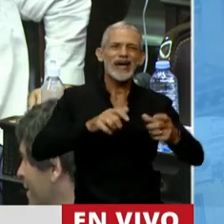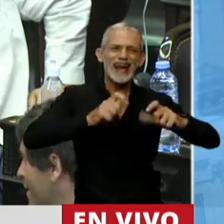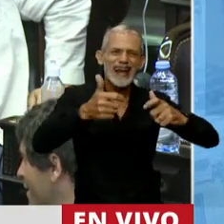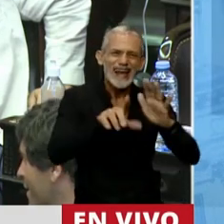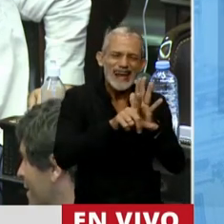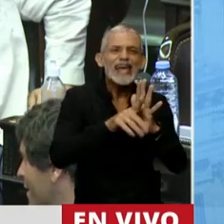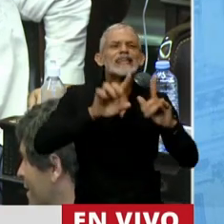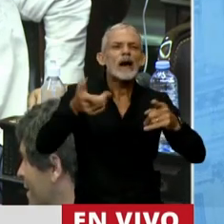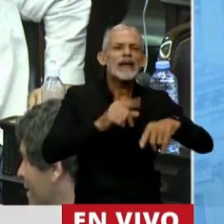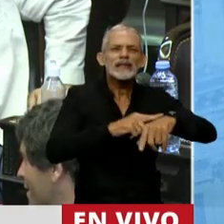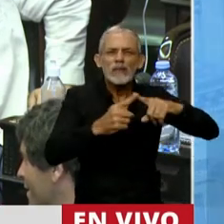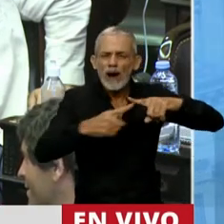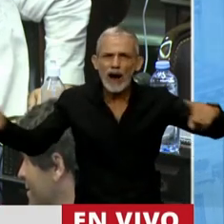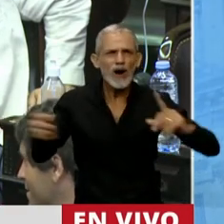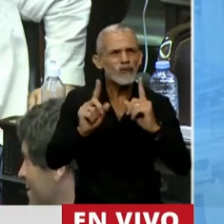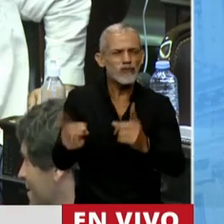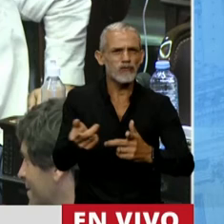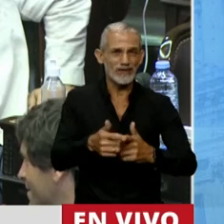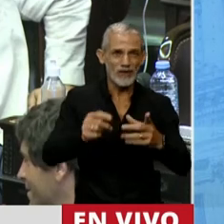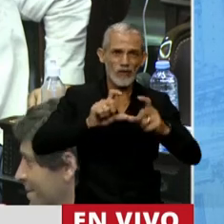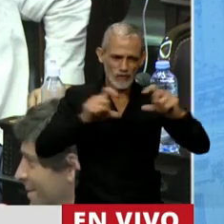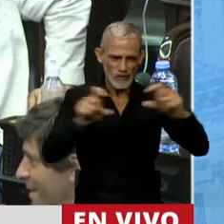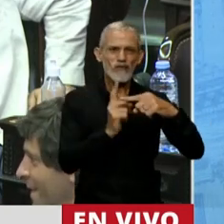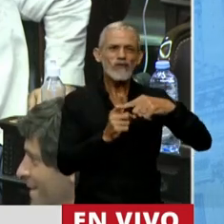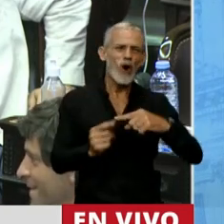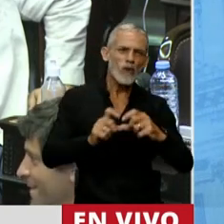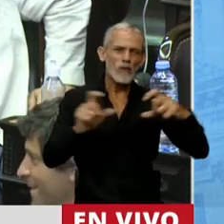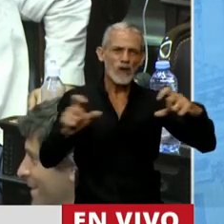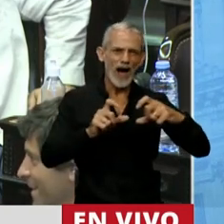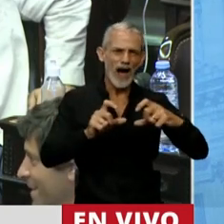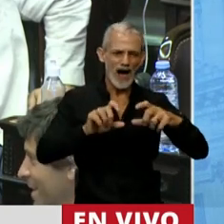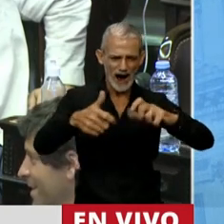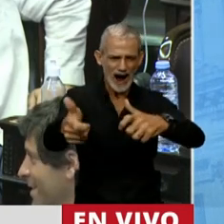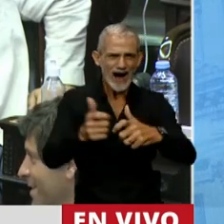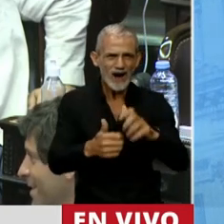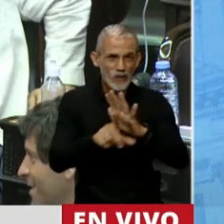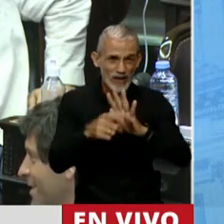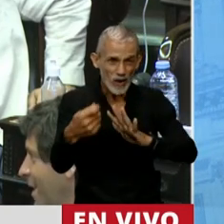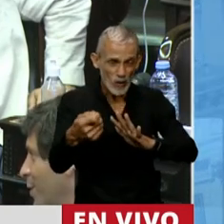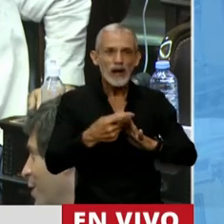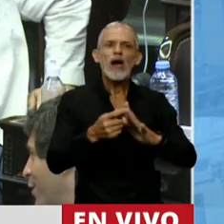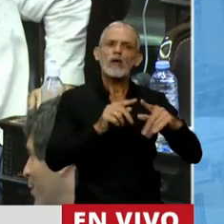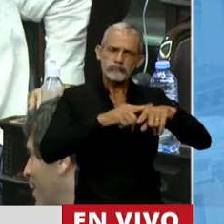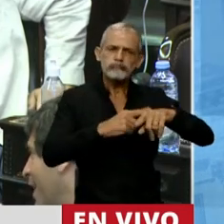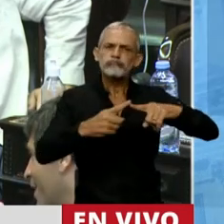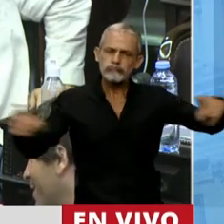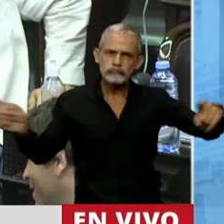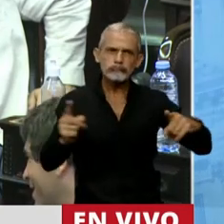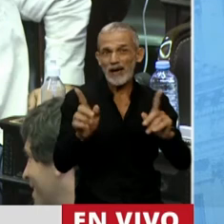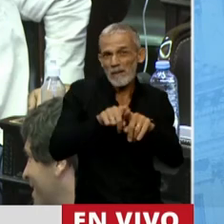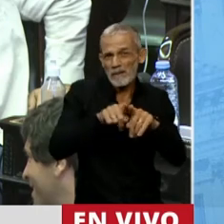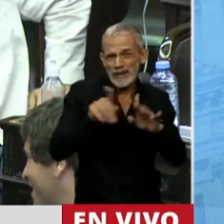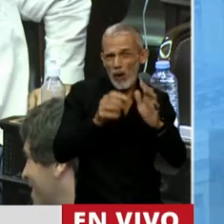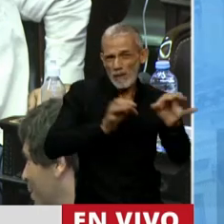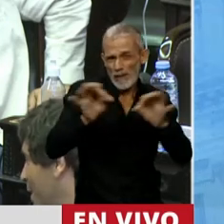también de sustentabilidad. Esta nueva fórmula de movilidad es una fórmula responsable como todos los proyectos que debatimos este año,